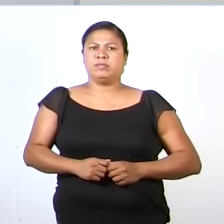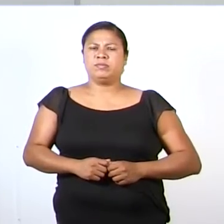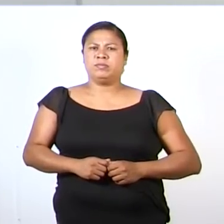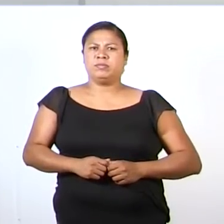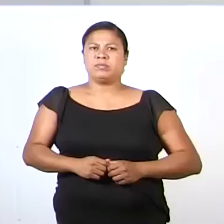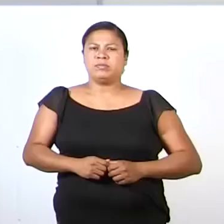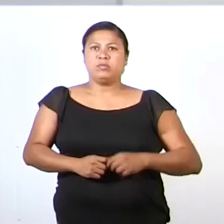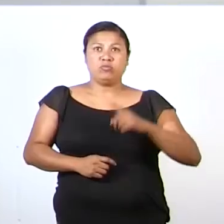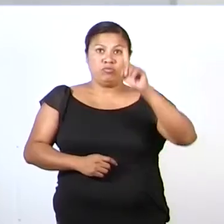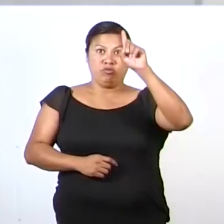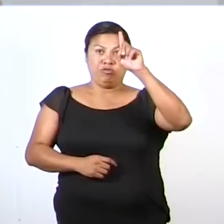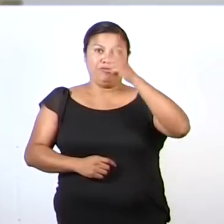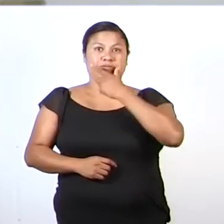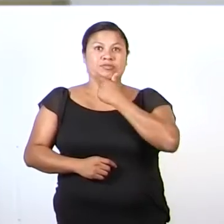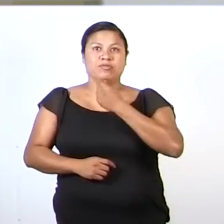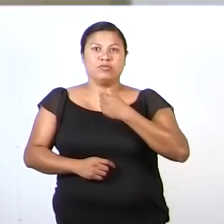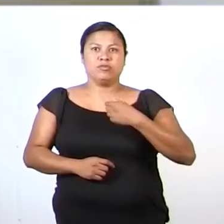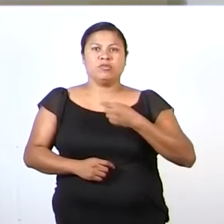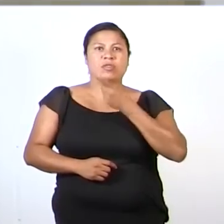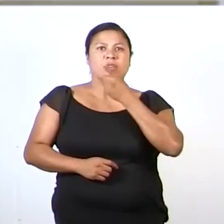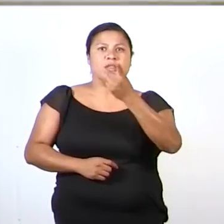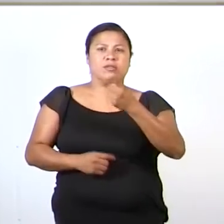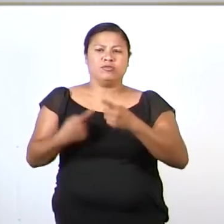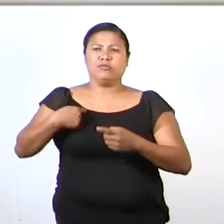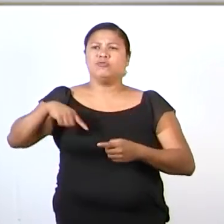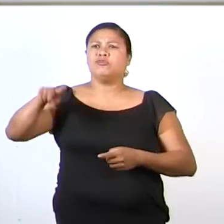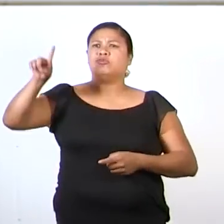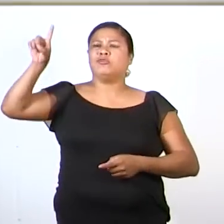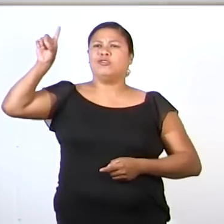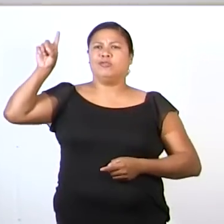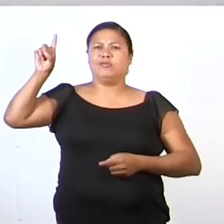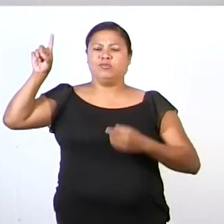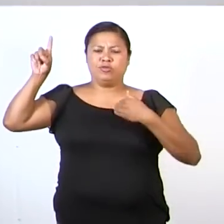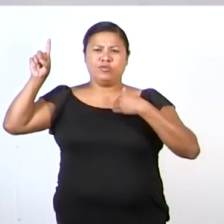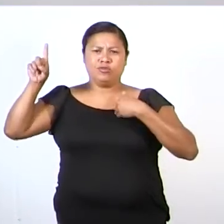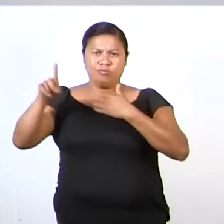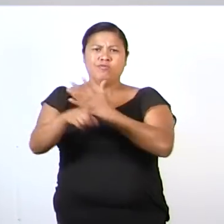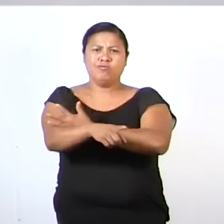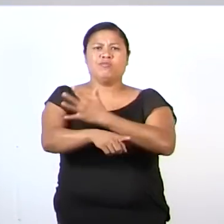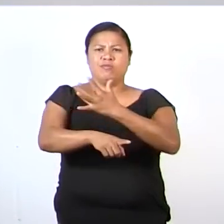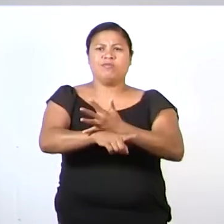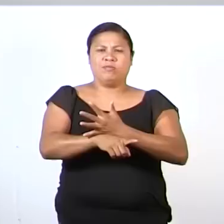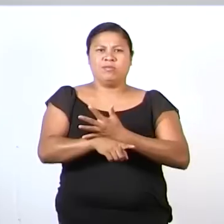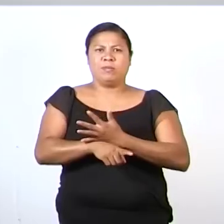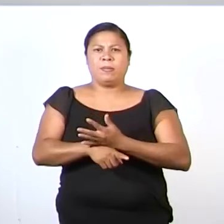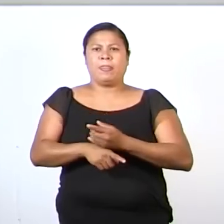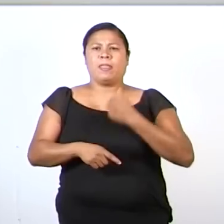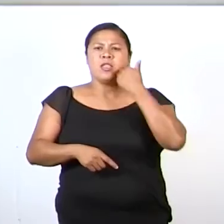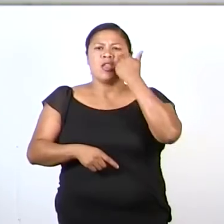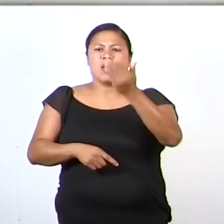Uno alzó su mano. Yo, yo te acompañaré a la gran expedición.